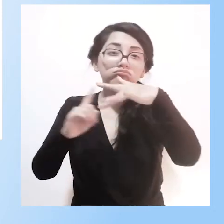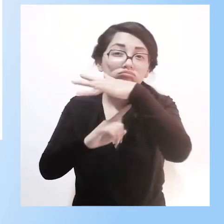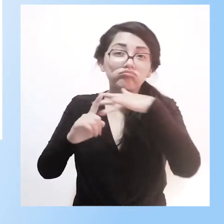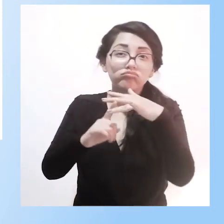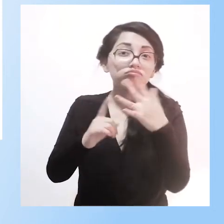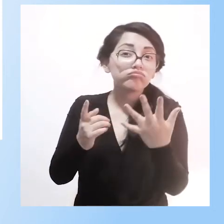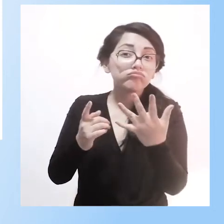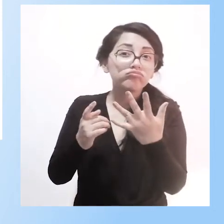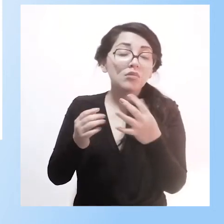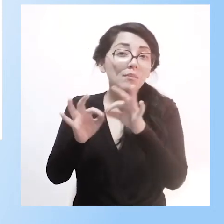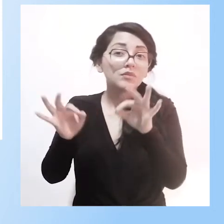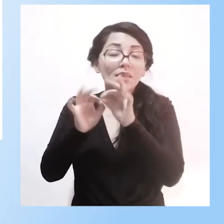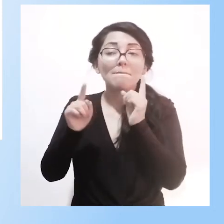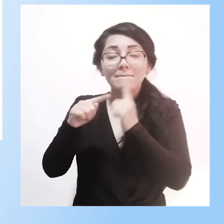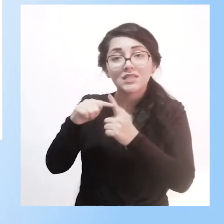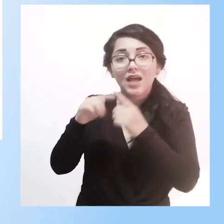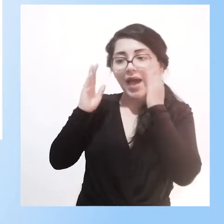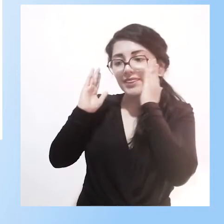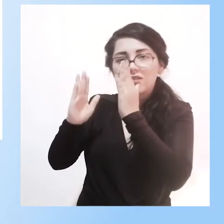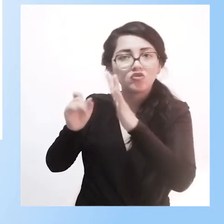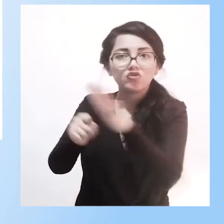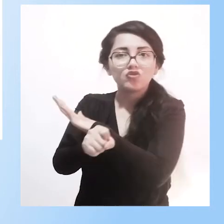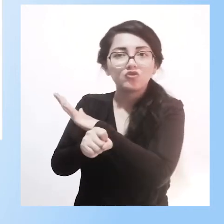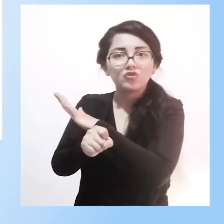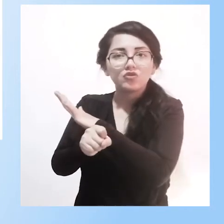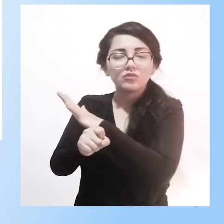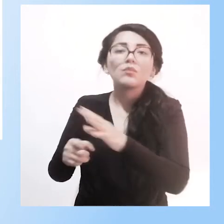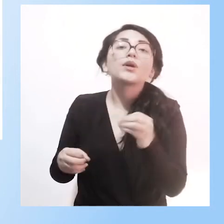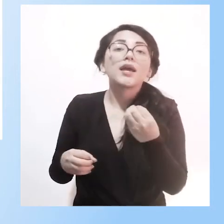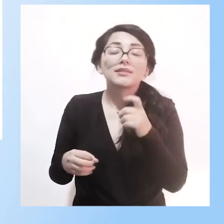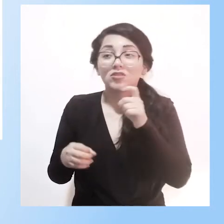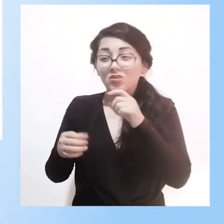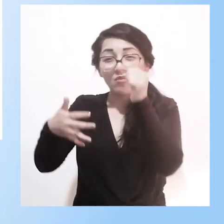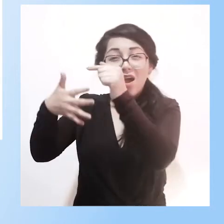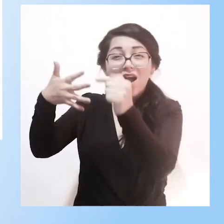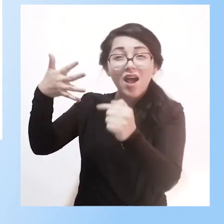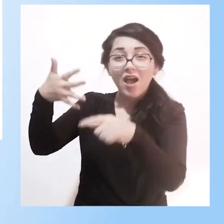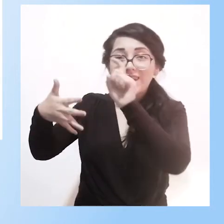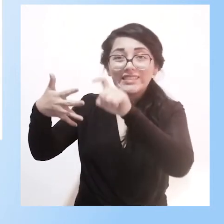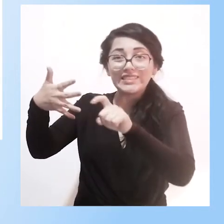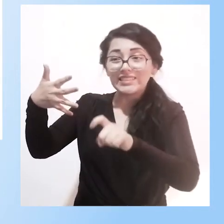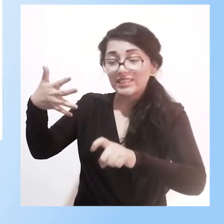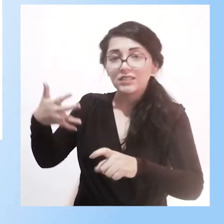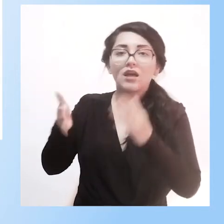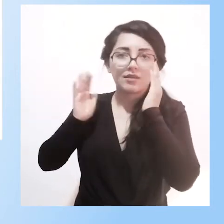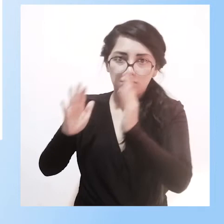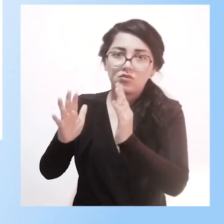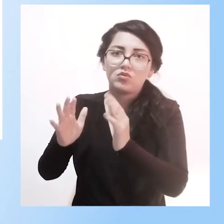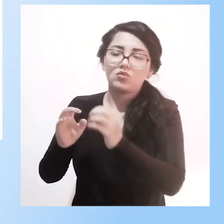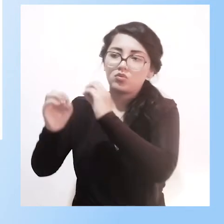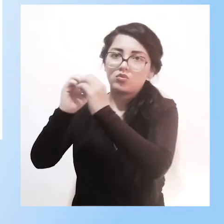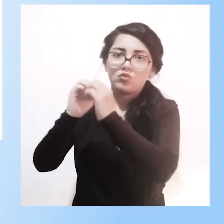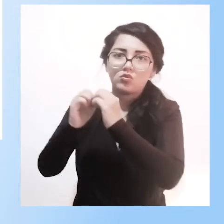enfoque de lo que es la atención integral, considerando obviamente que todas las necesidades integrales que necesita el estudiante. Para compartir